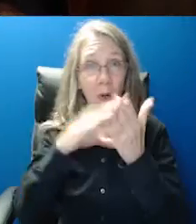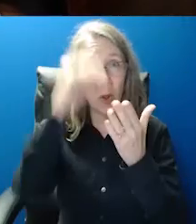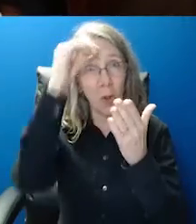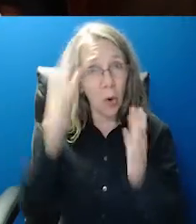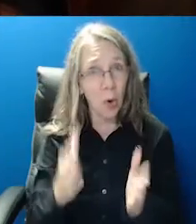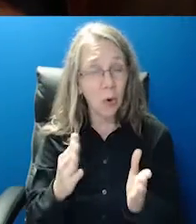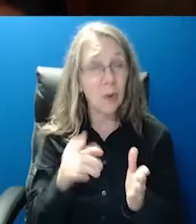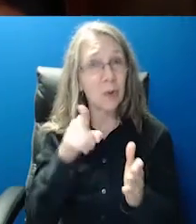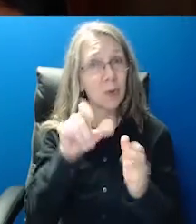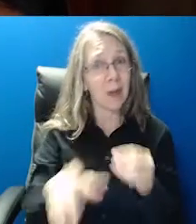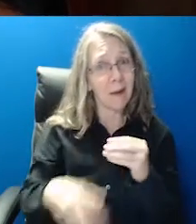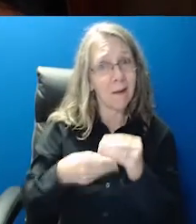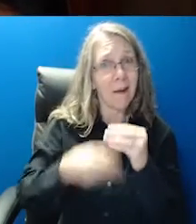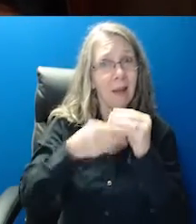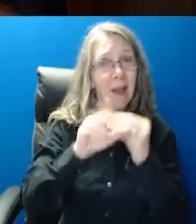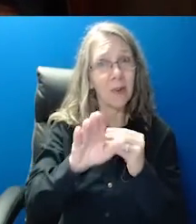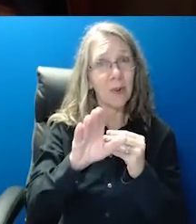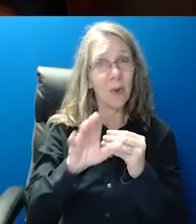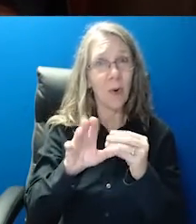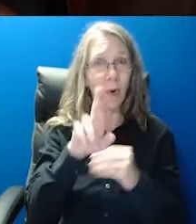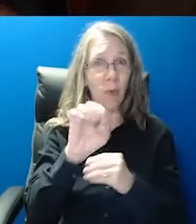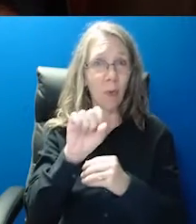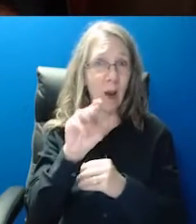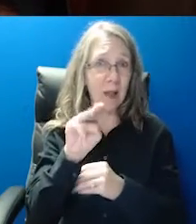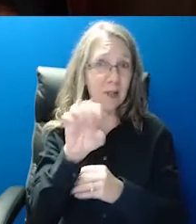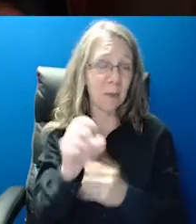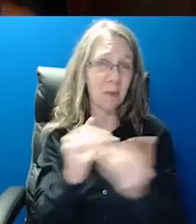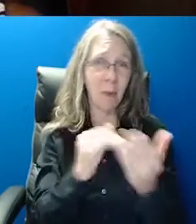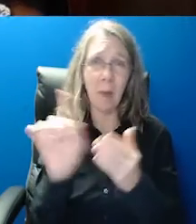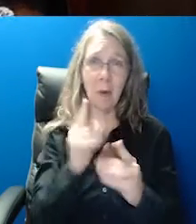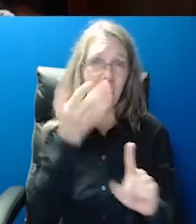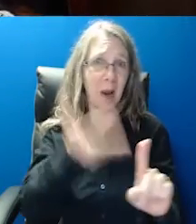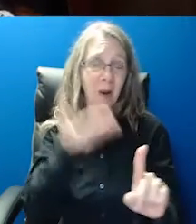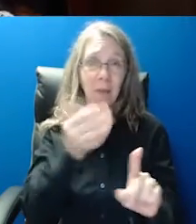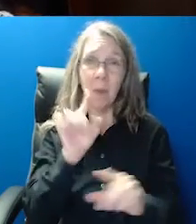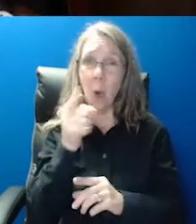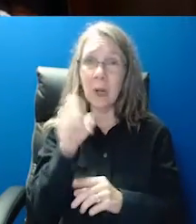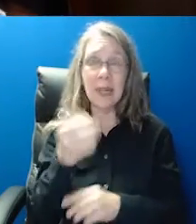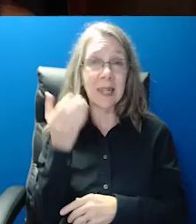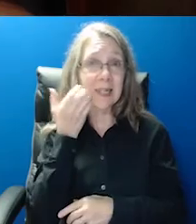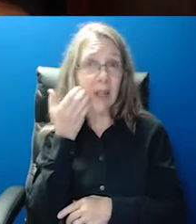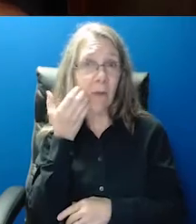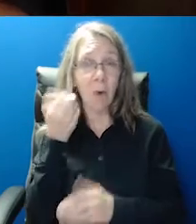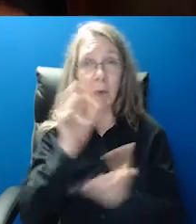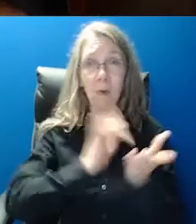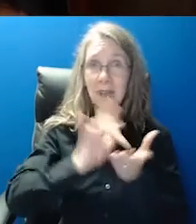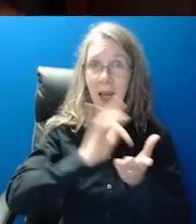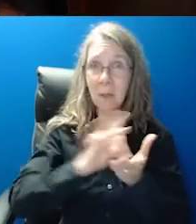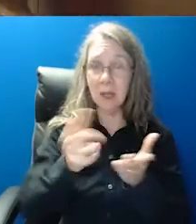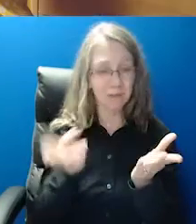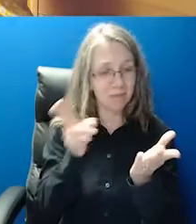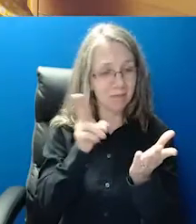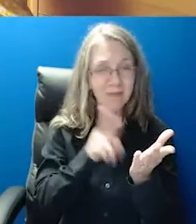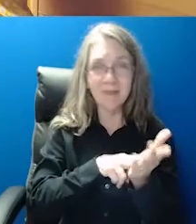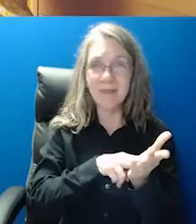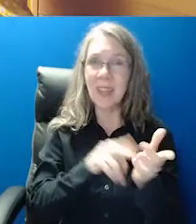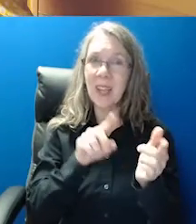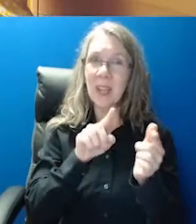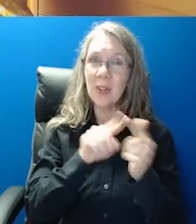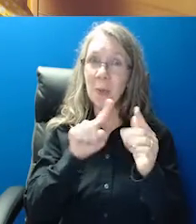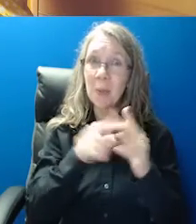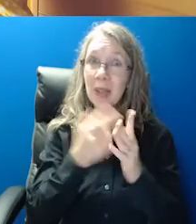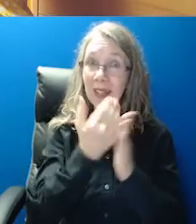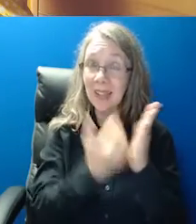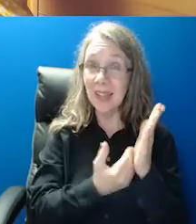CellEd, puede aprender inglés a la hora que sea y en donde quiera que estés. Lo único que necesitas es un